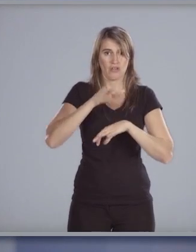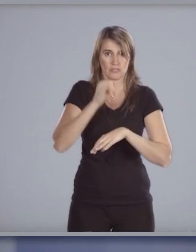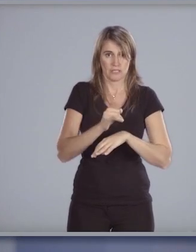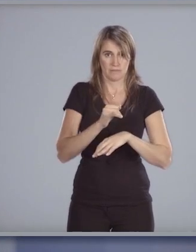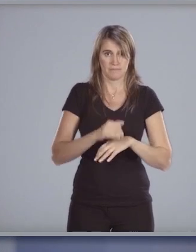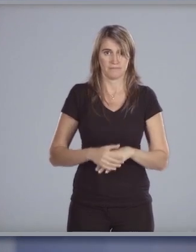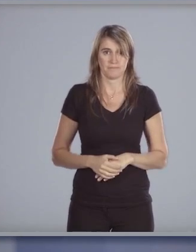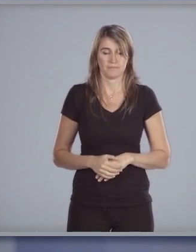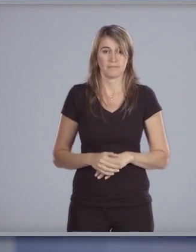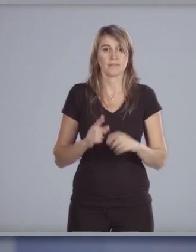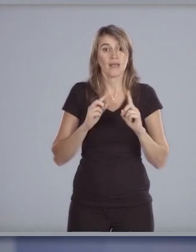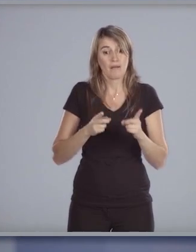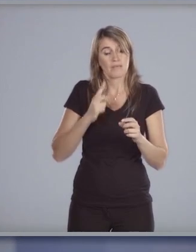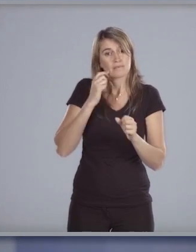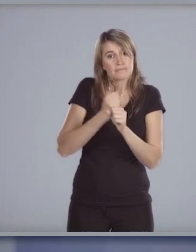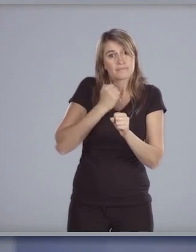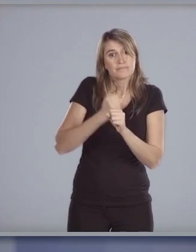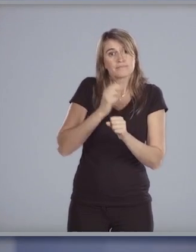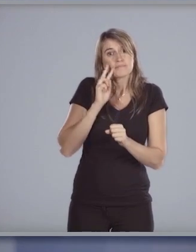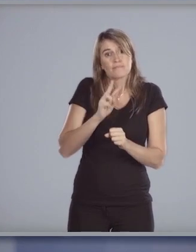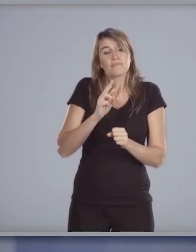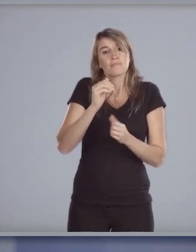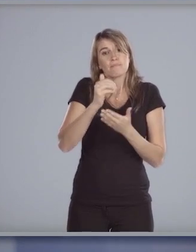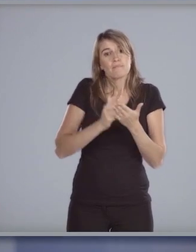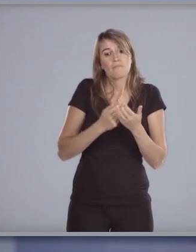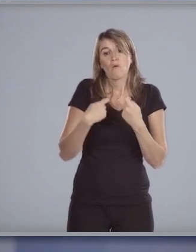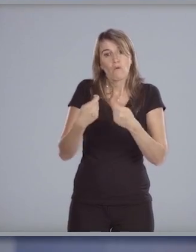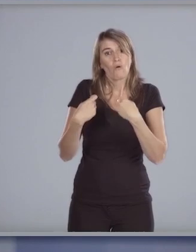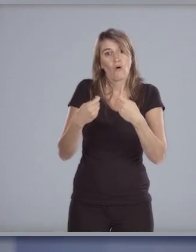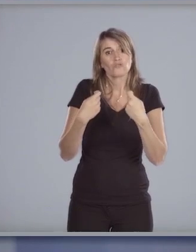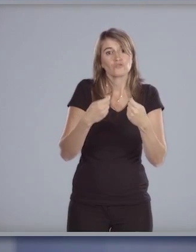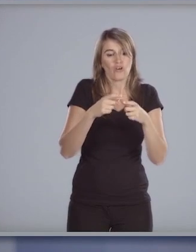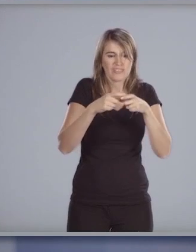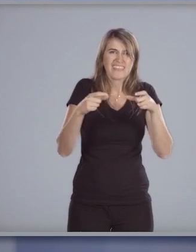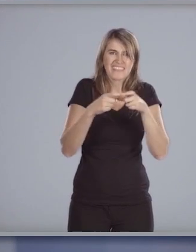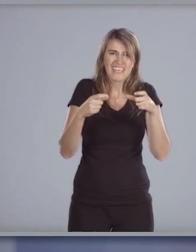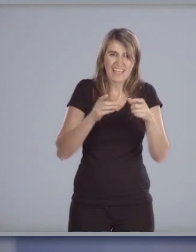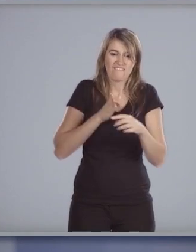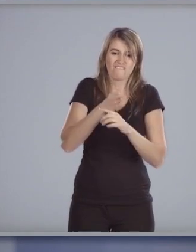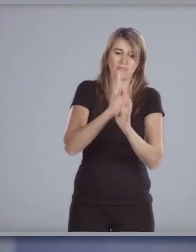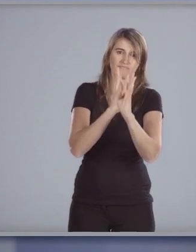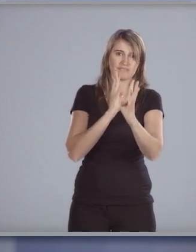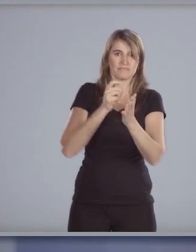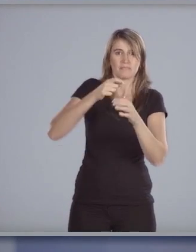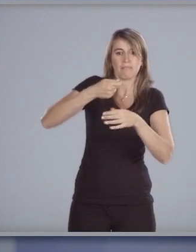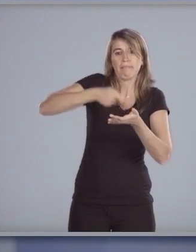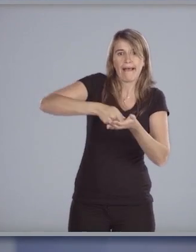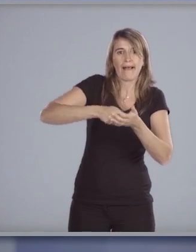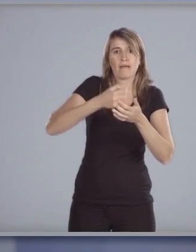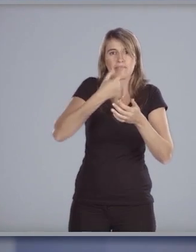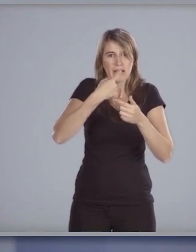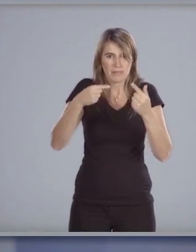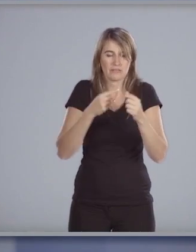también trabajaremos en la disminución del costo de los prepagos o tickets se incorporarán